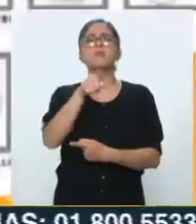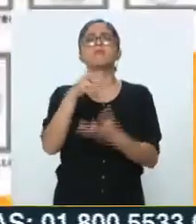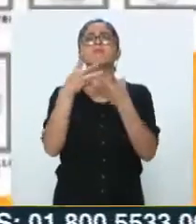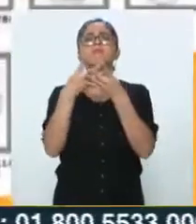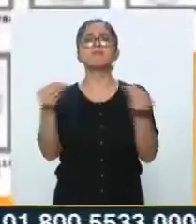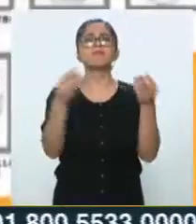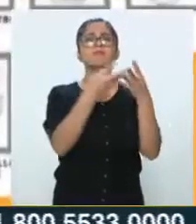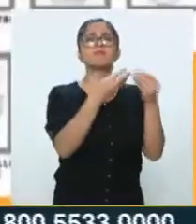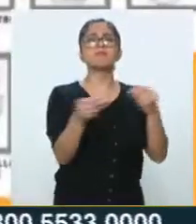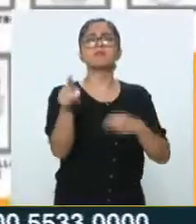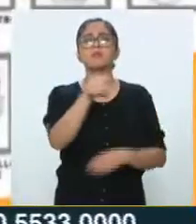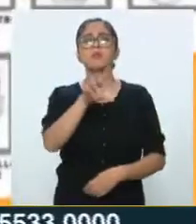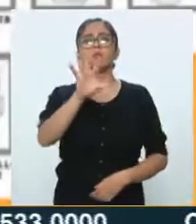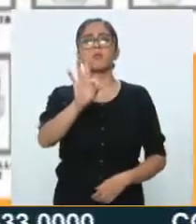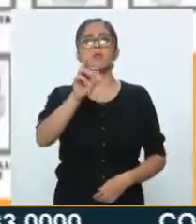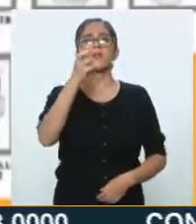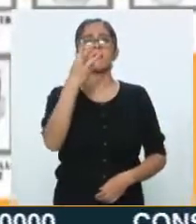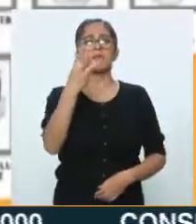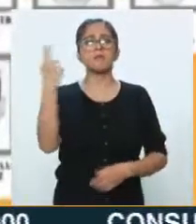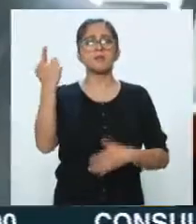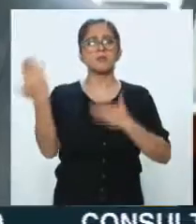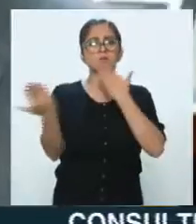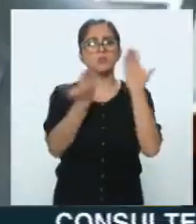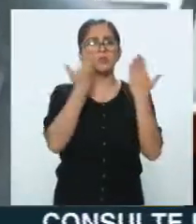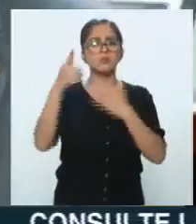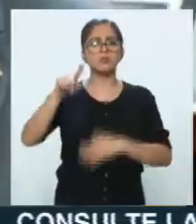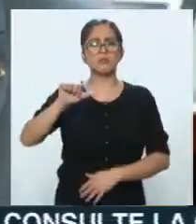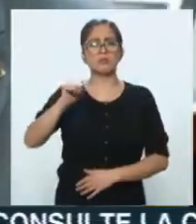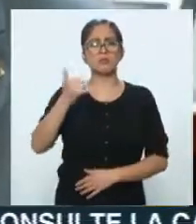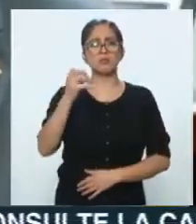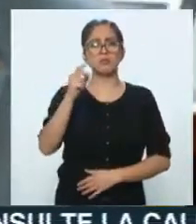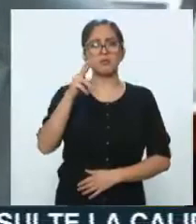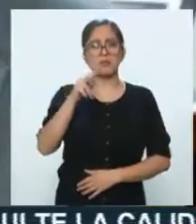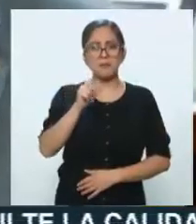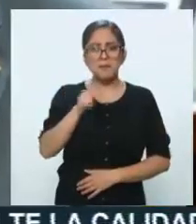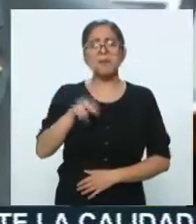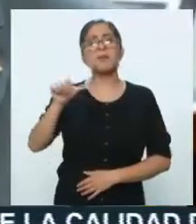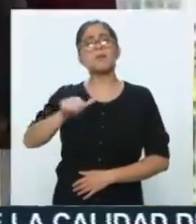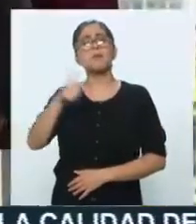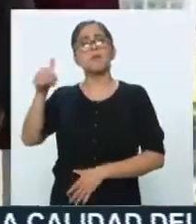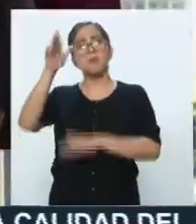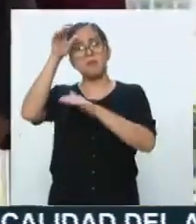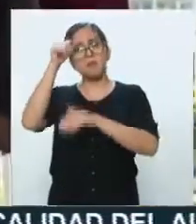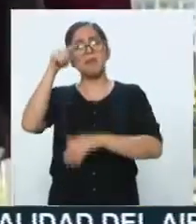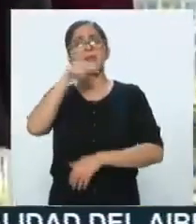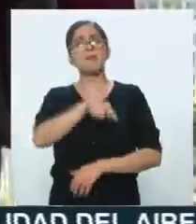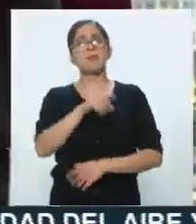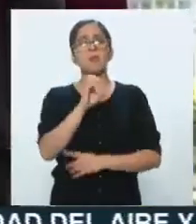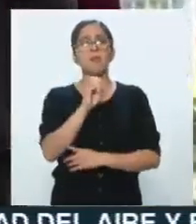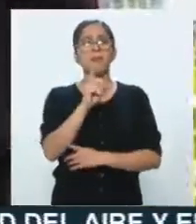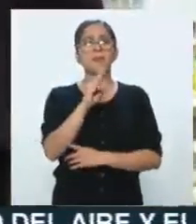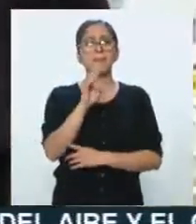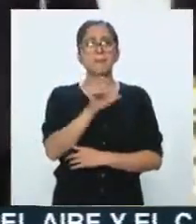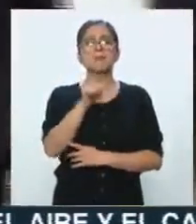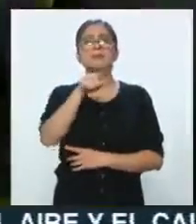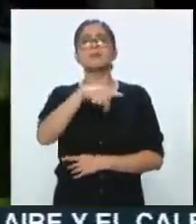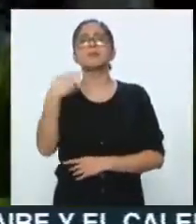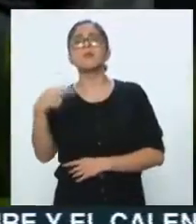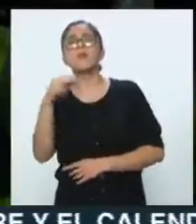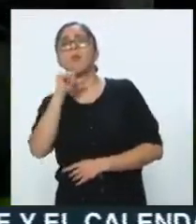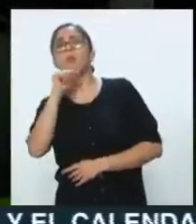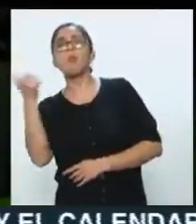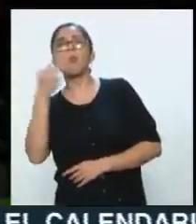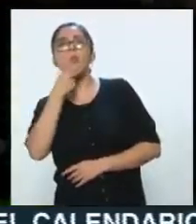de los 43 estudiantes de Yotzinapa y el de Odebrecht y Emilio Lozoya, exdirector de Pemex? Ambos